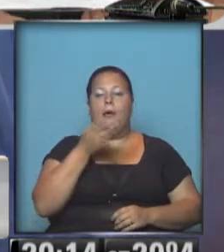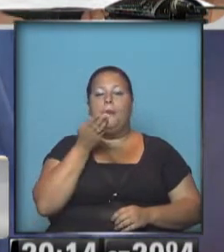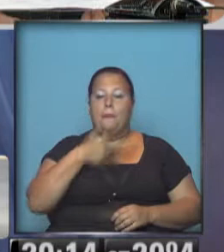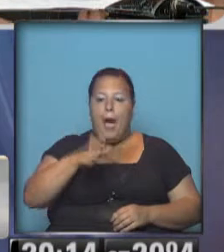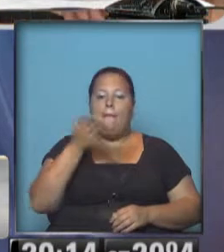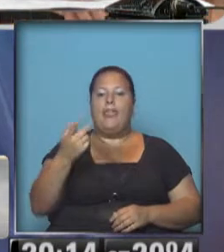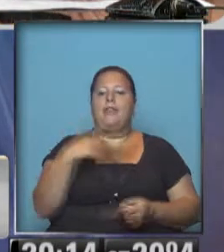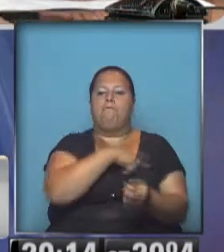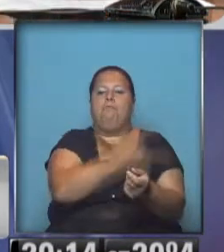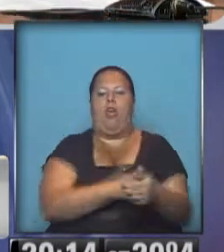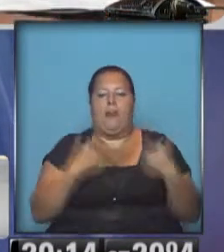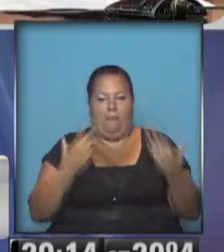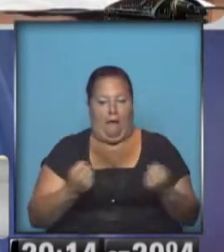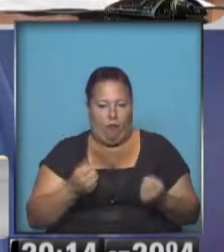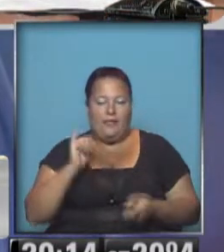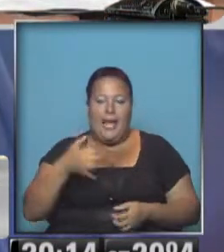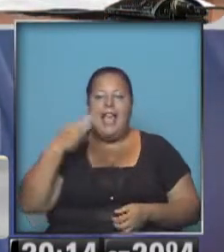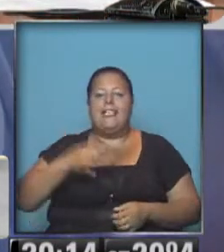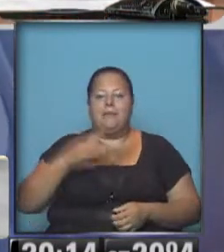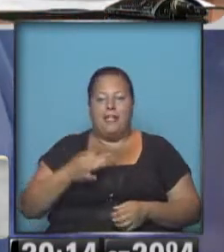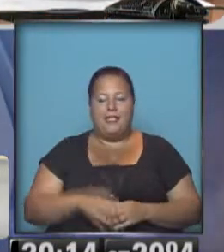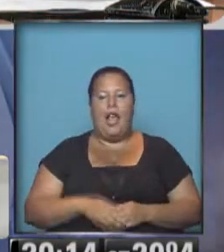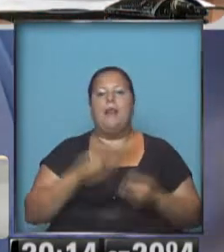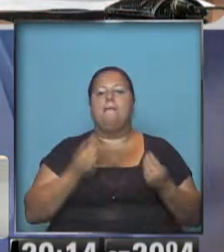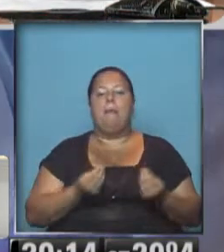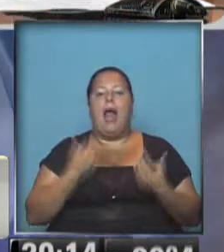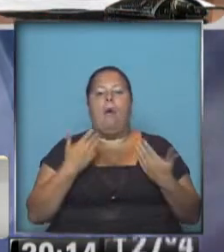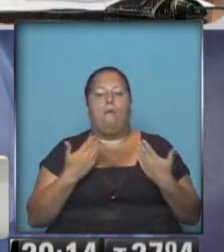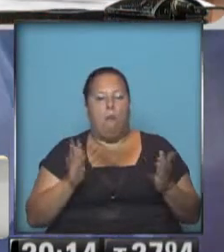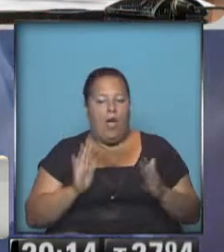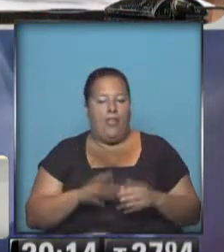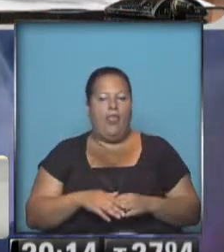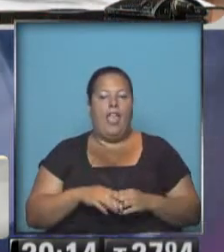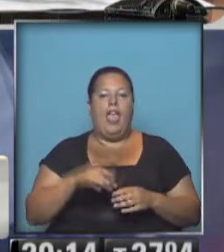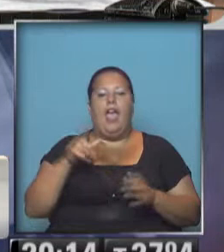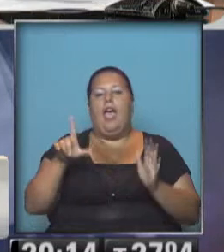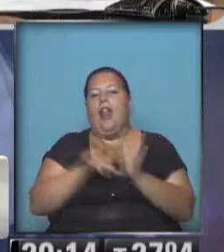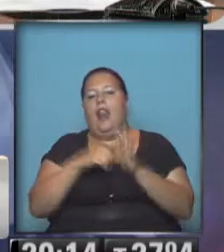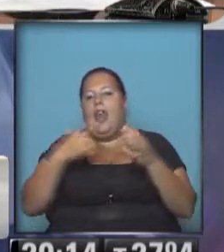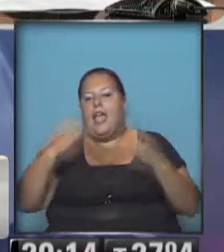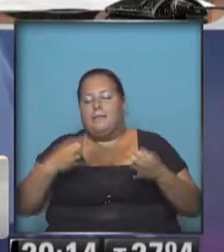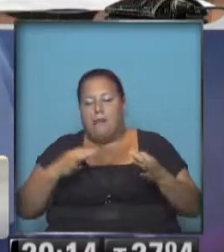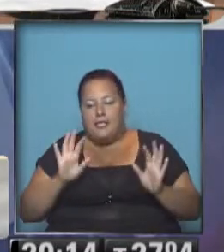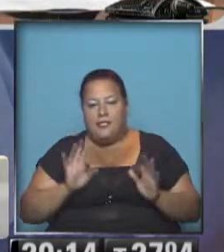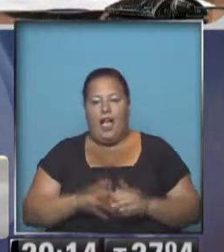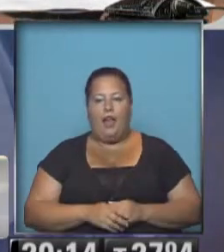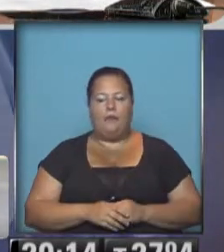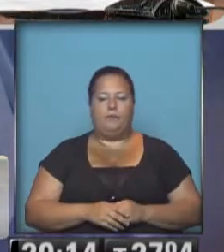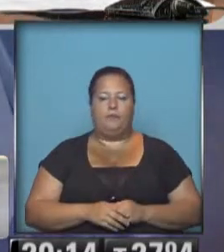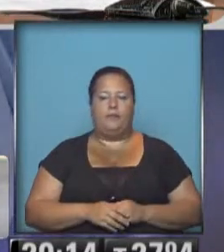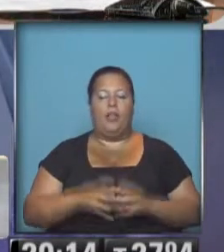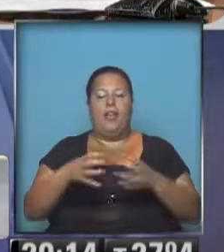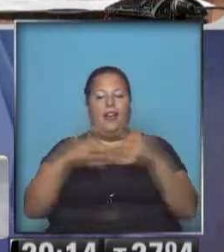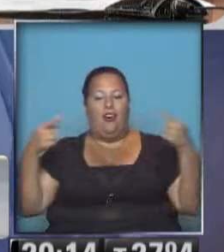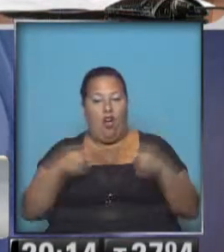poderes mayores. Sí, poderes especiales que le van a permitir medidas excepcionales. La